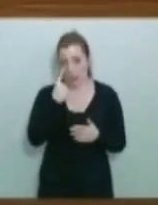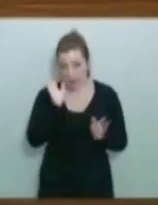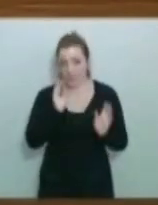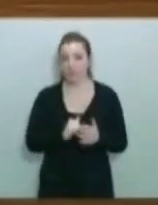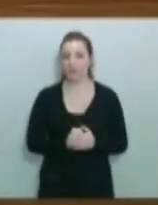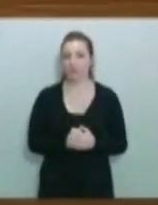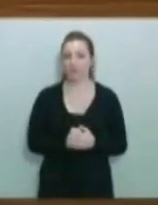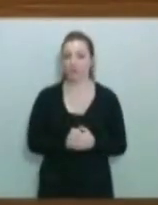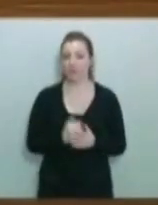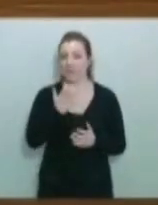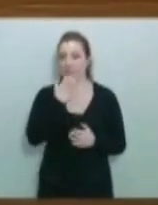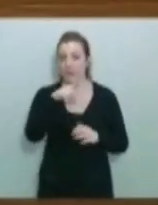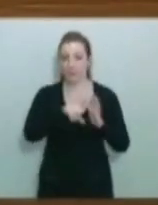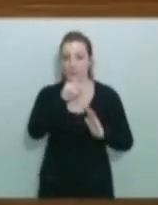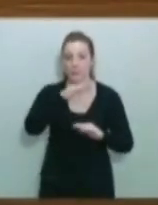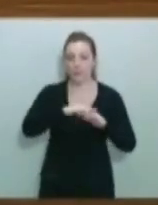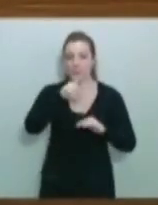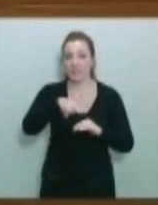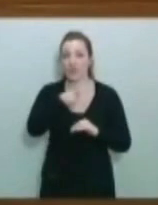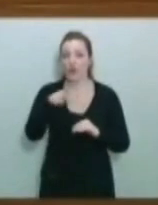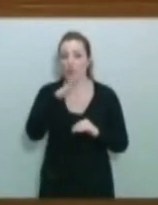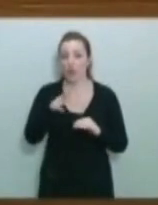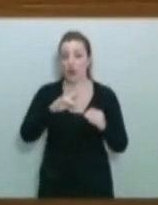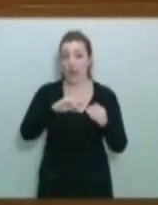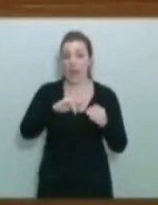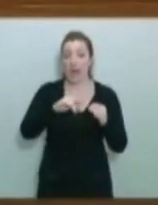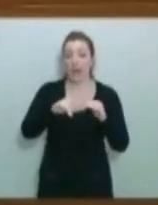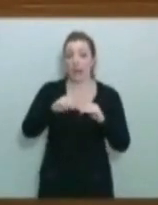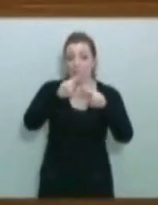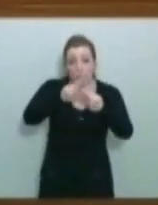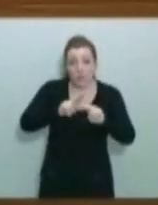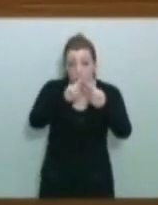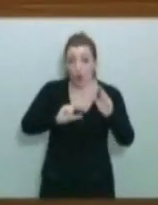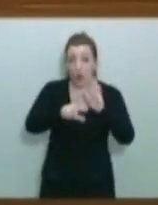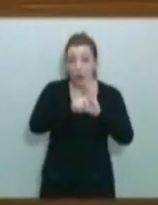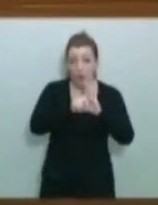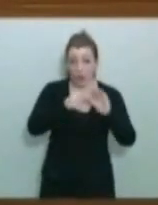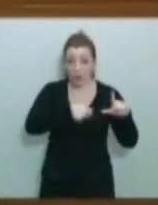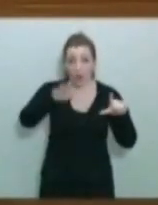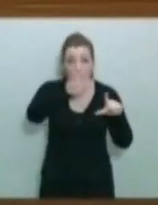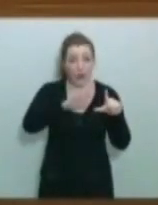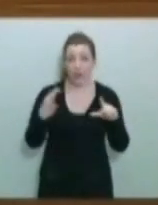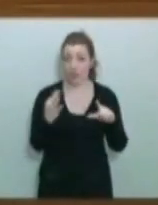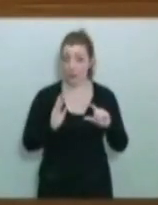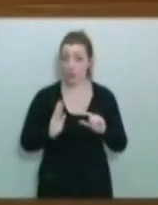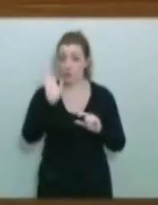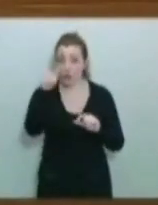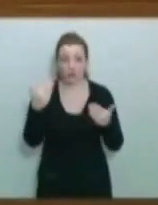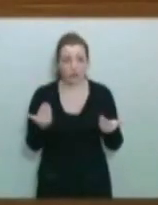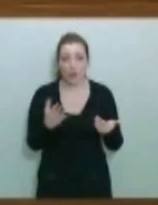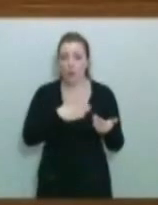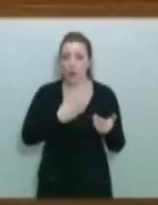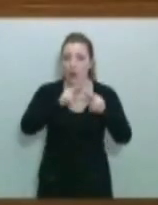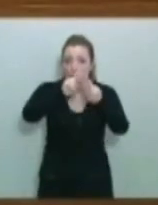hay que adaptar la ley de Montes o no es necesaria la ley de Montes. También está en revisión la ley de Montes a nivel nacional y, probablemente, a lo mejor de esa revisión de la normativa